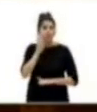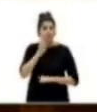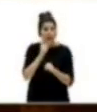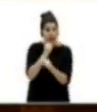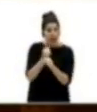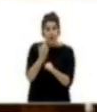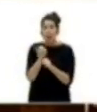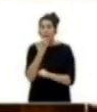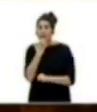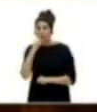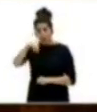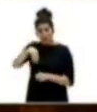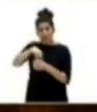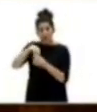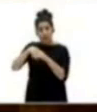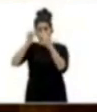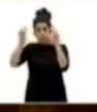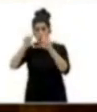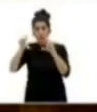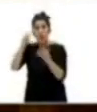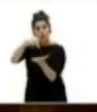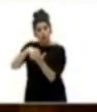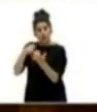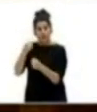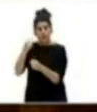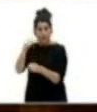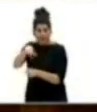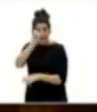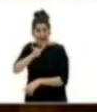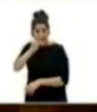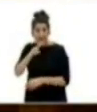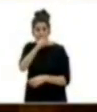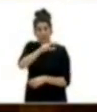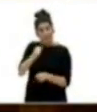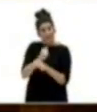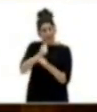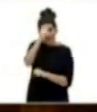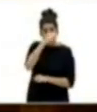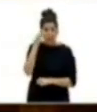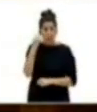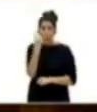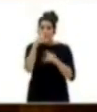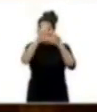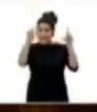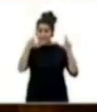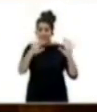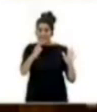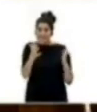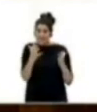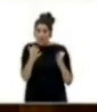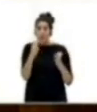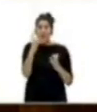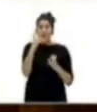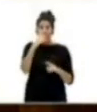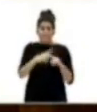de trabajo en Canarias? En estos momentos, los trabajadores y trabajadoras de una empresa que se ha beneficiado de más de medio millón